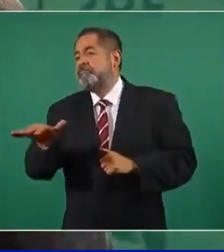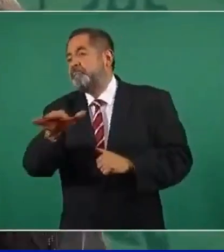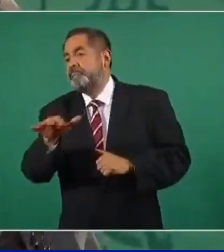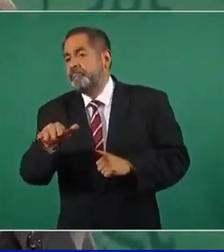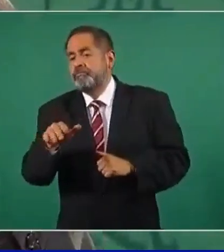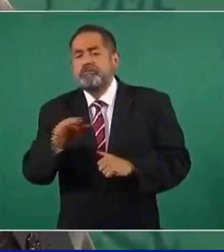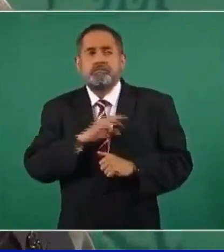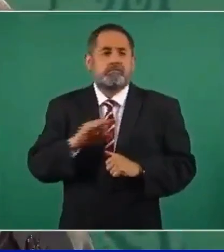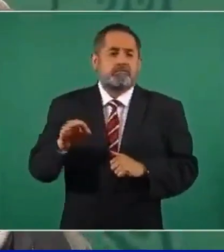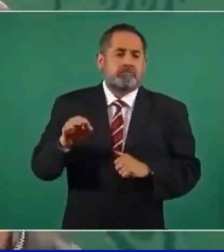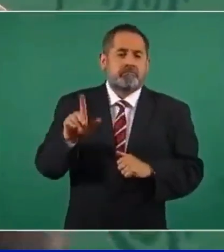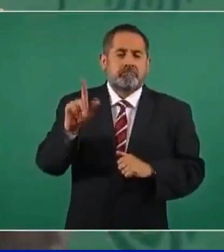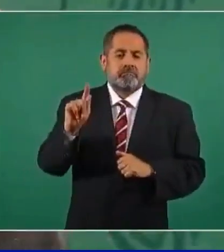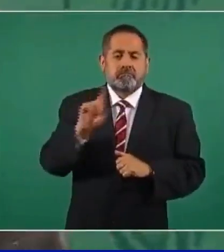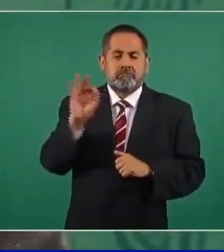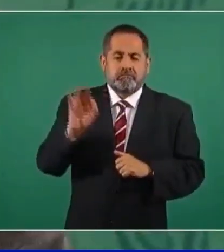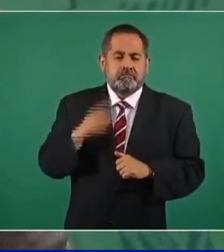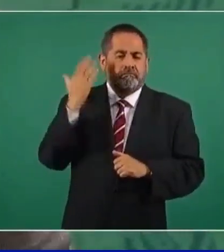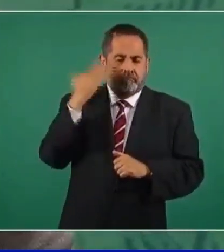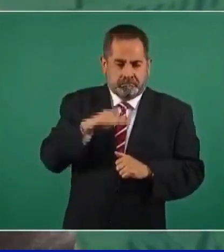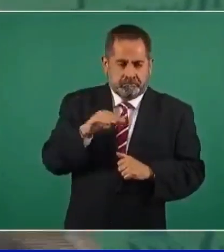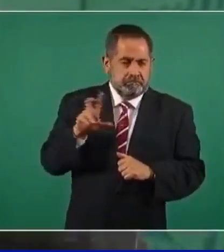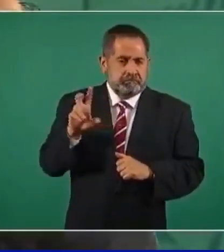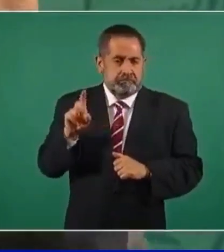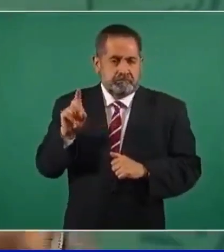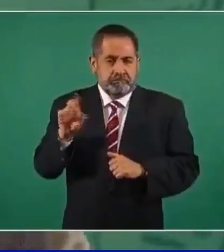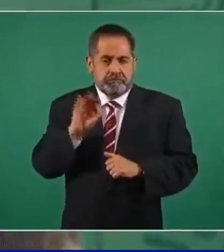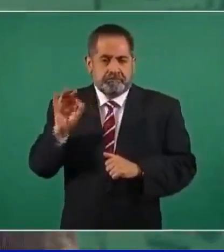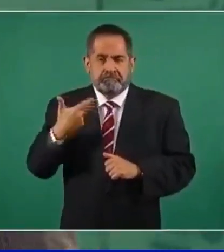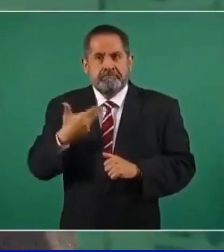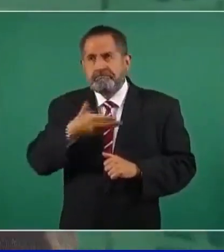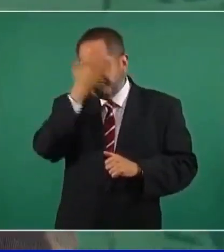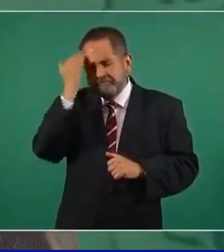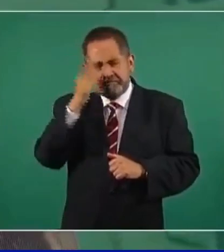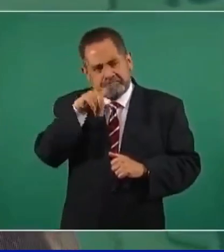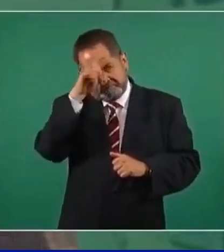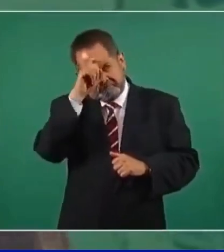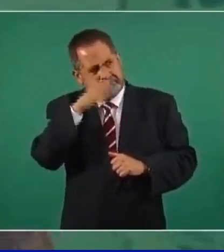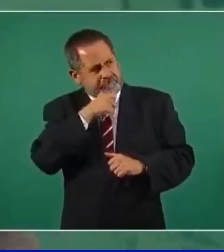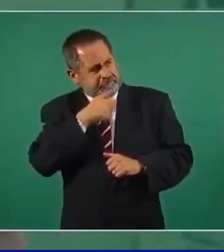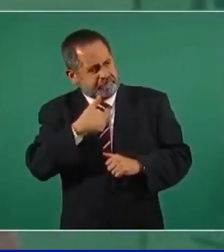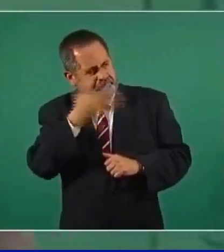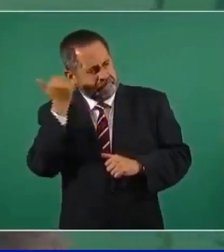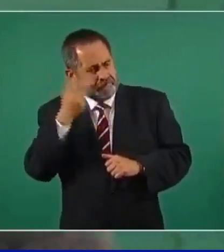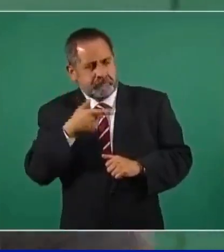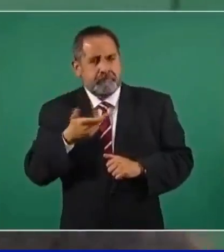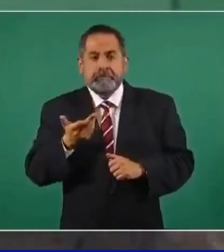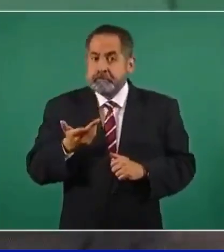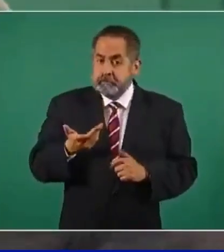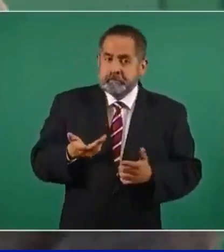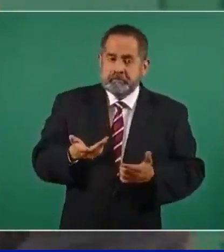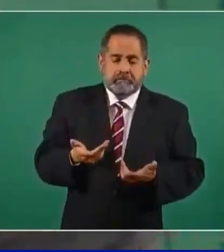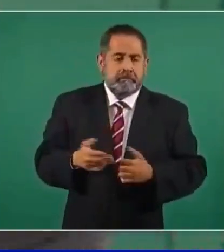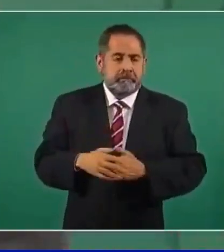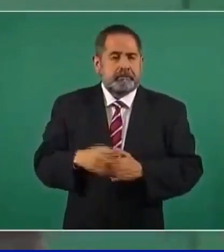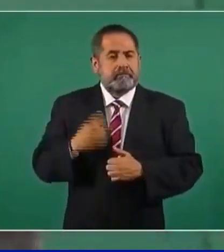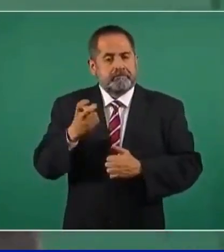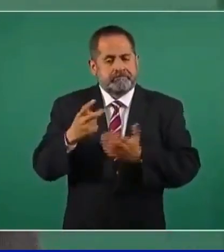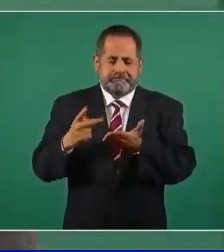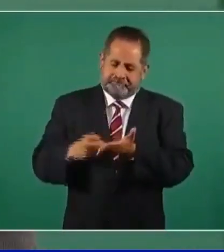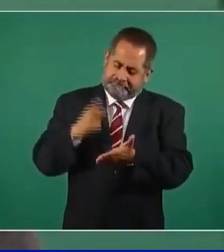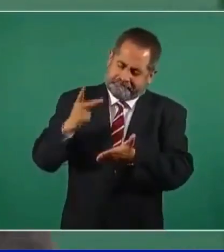Bando mucho, 70 por ciento, de toda la población. Entonces, ¿por qué hay que